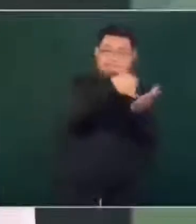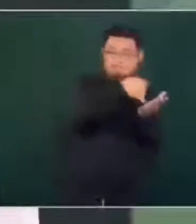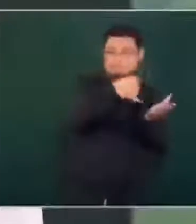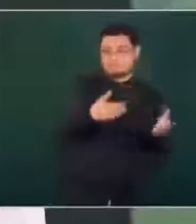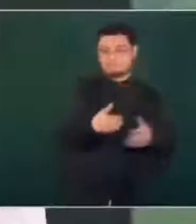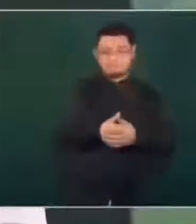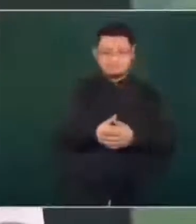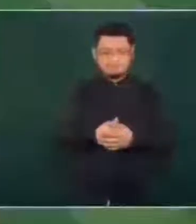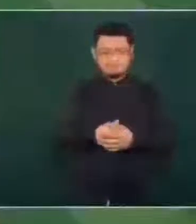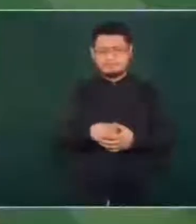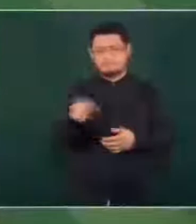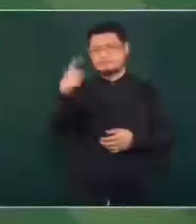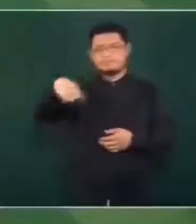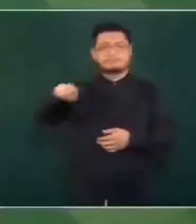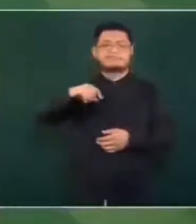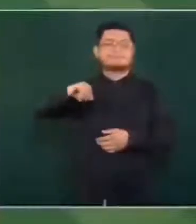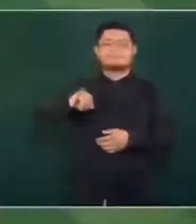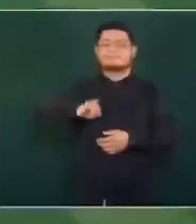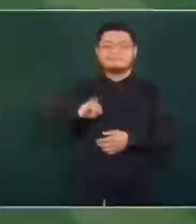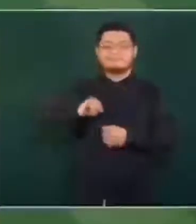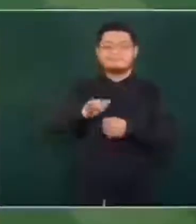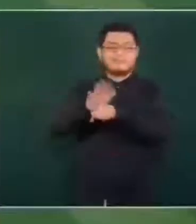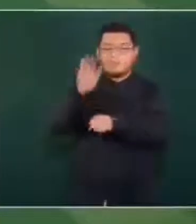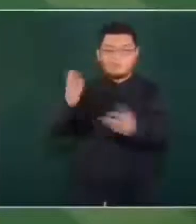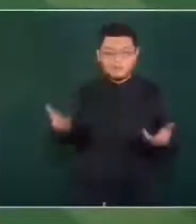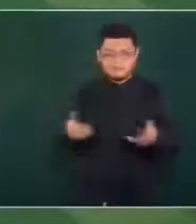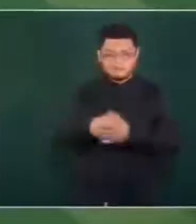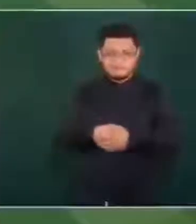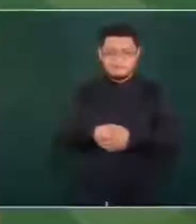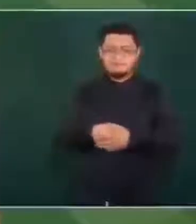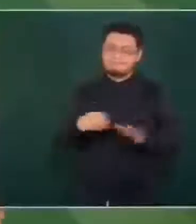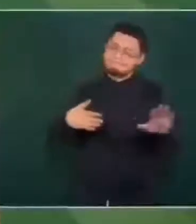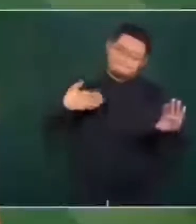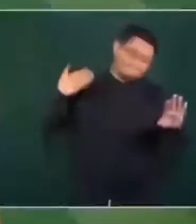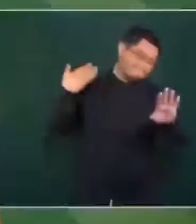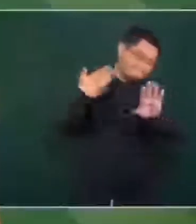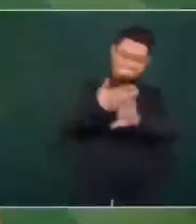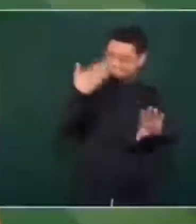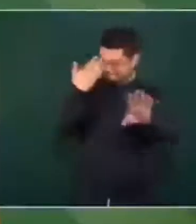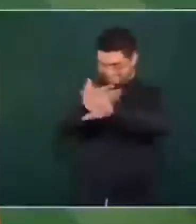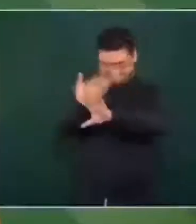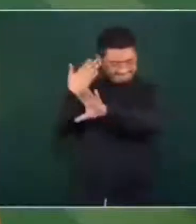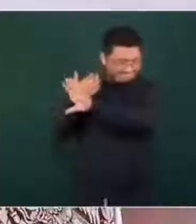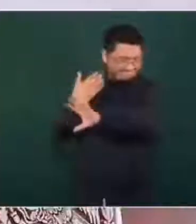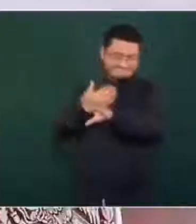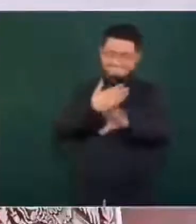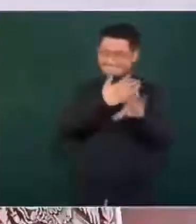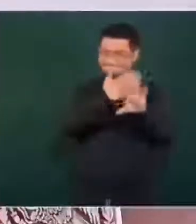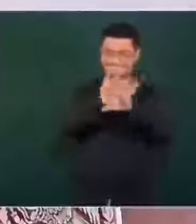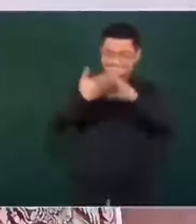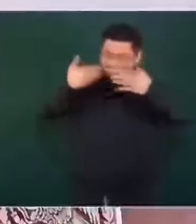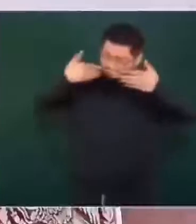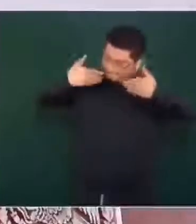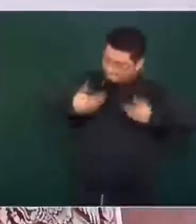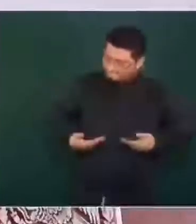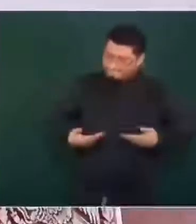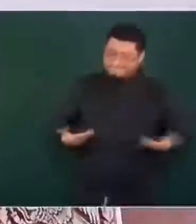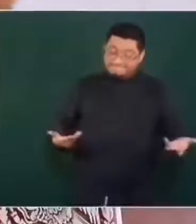lo que les importaba era la violencia, hacia mi persona,